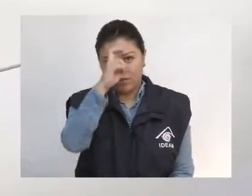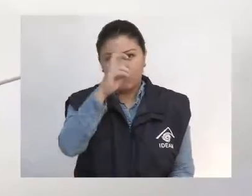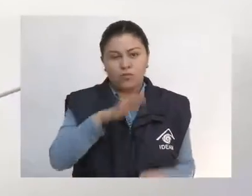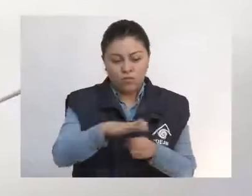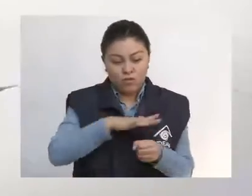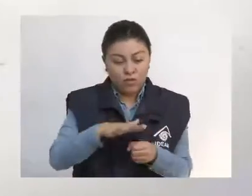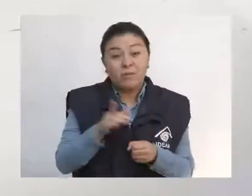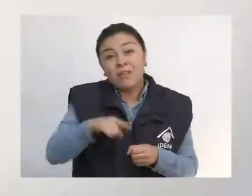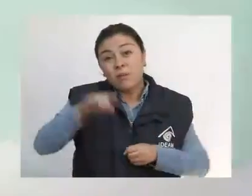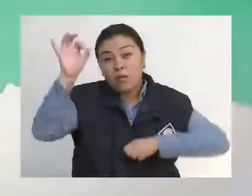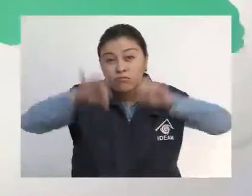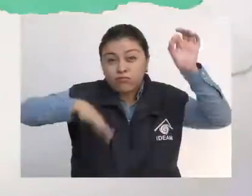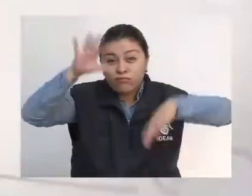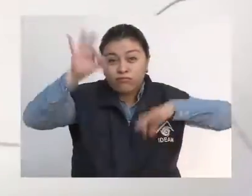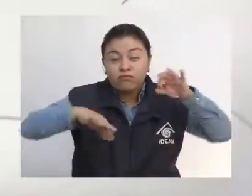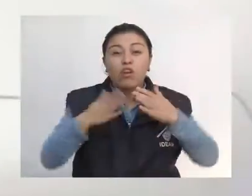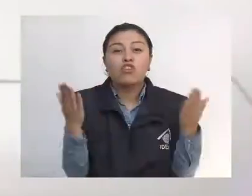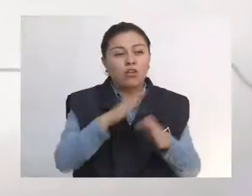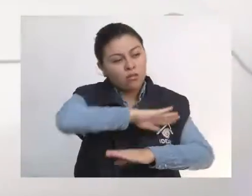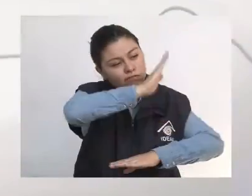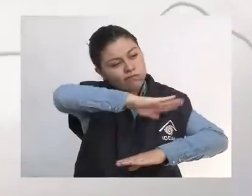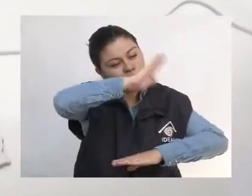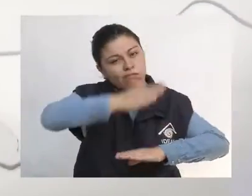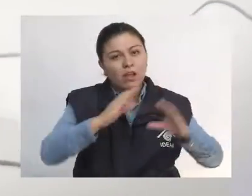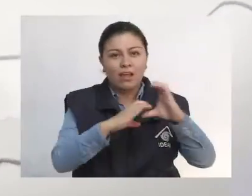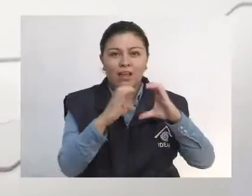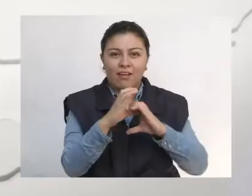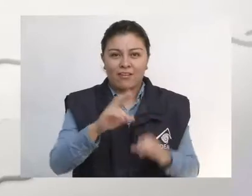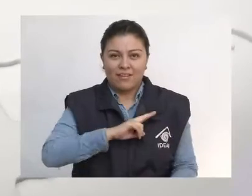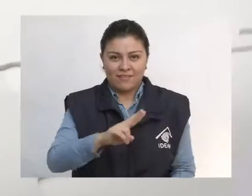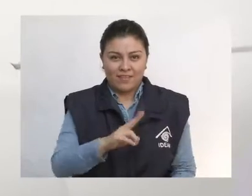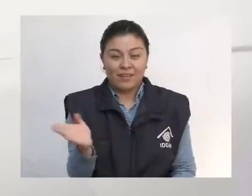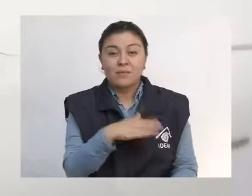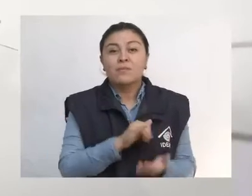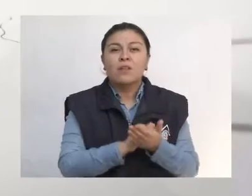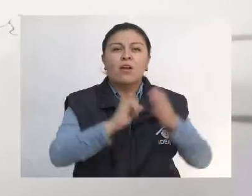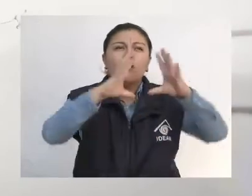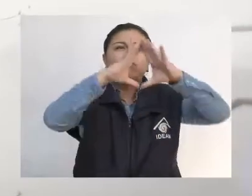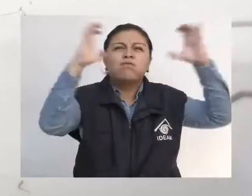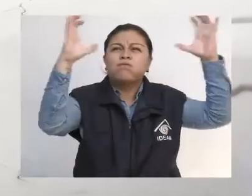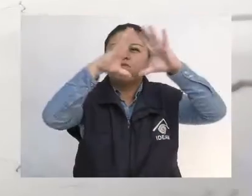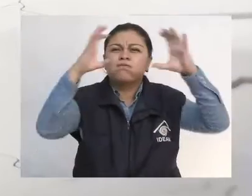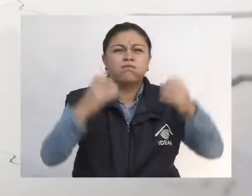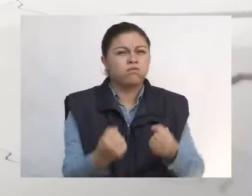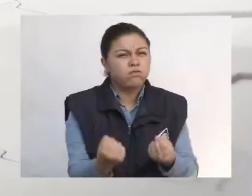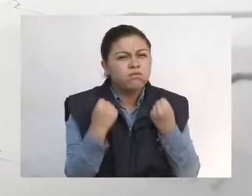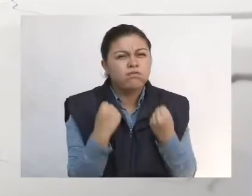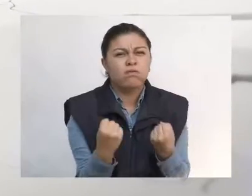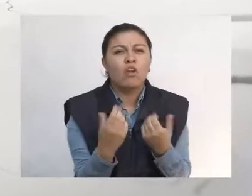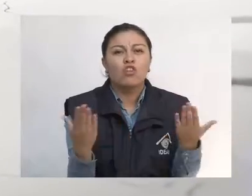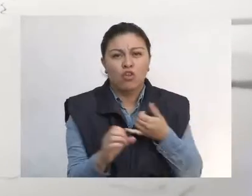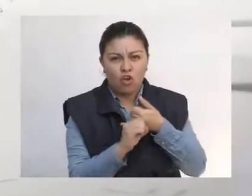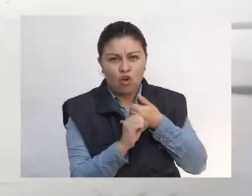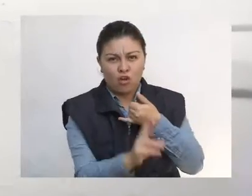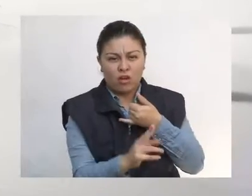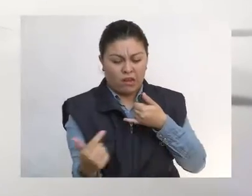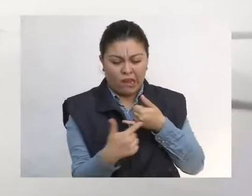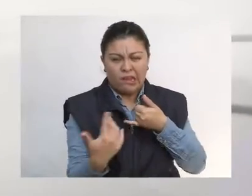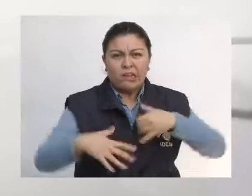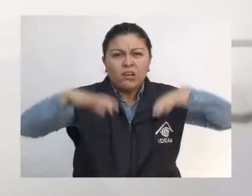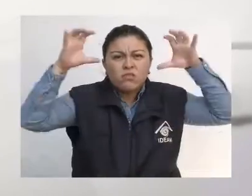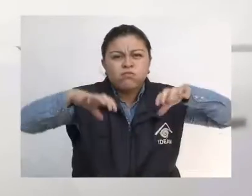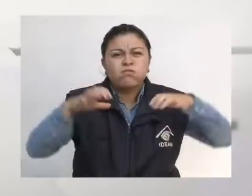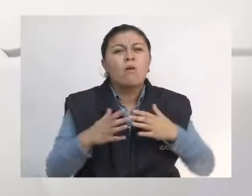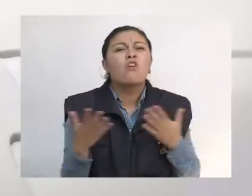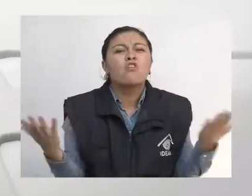montañas de Cauca y Valle. Cielo encapotado sobre la parte oriental y centro de la Orinoquía, con aguaceros especialmente hacia el suroccidente